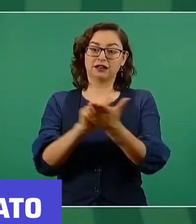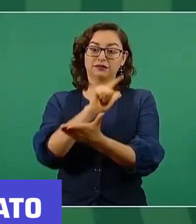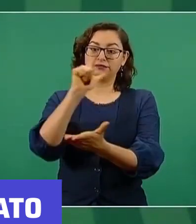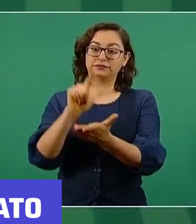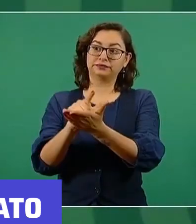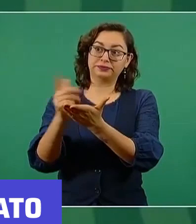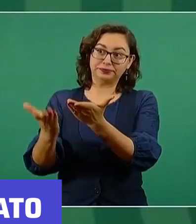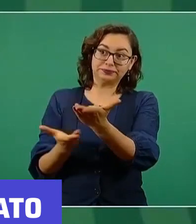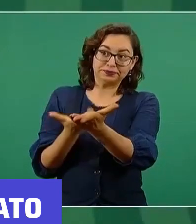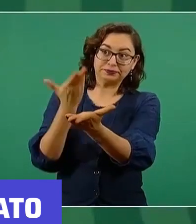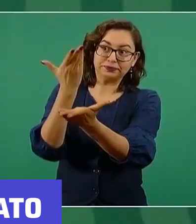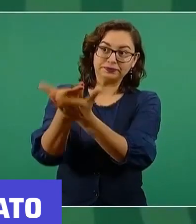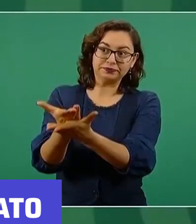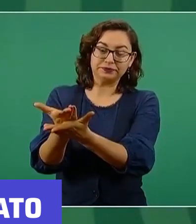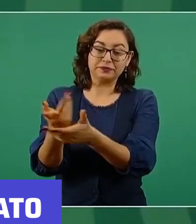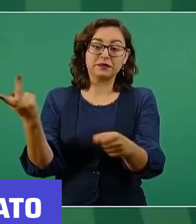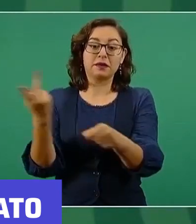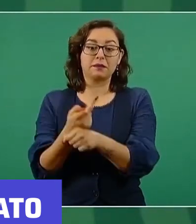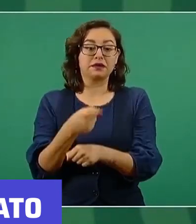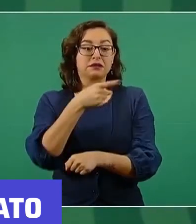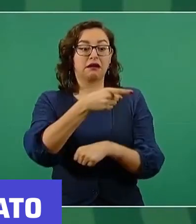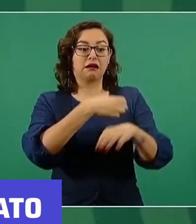estas empresas, a Monsanto,